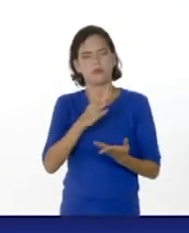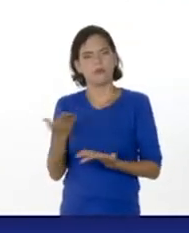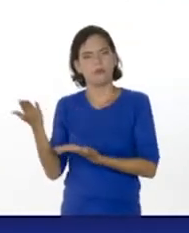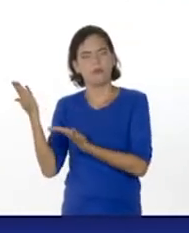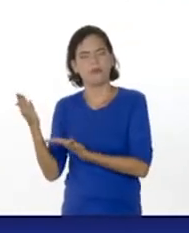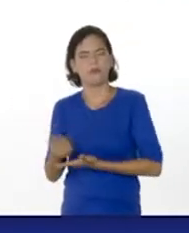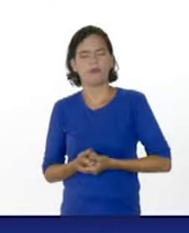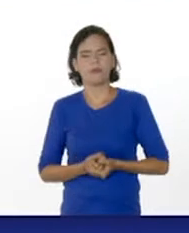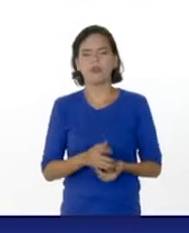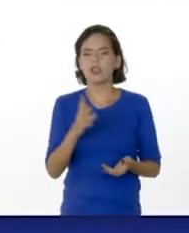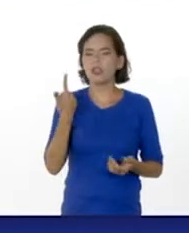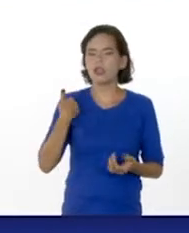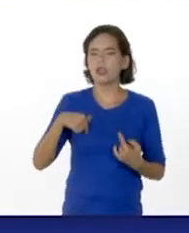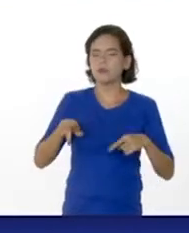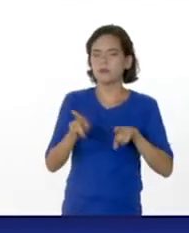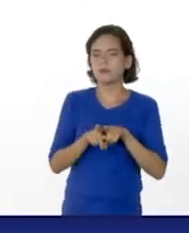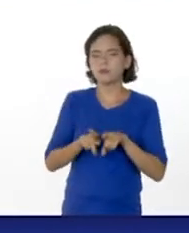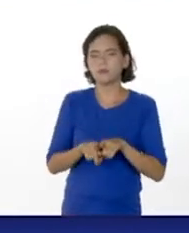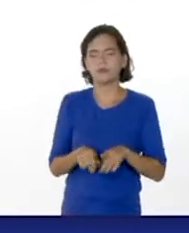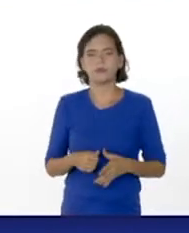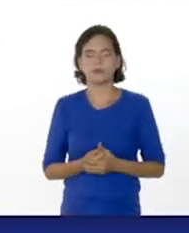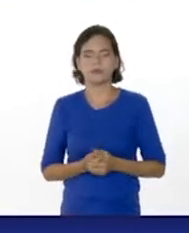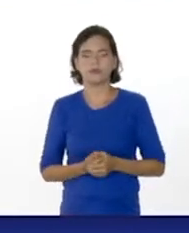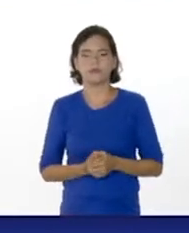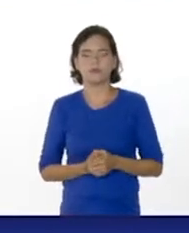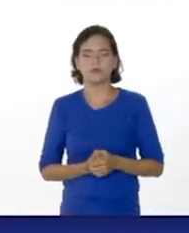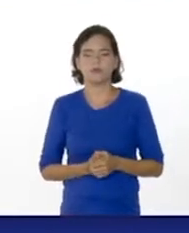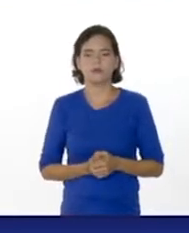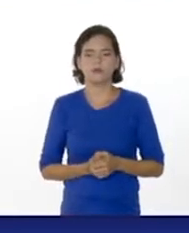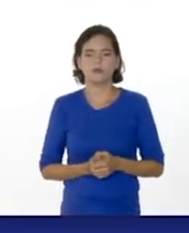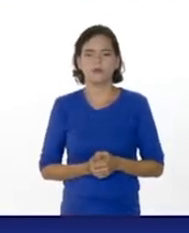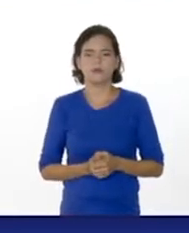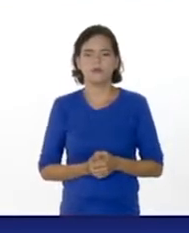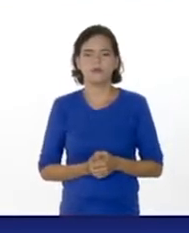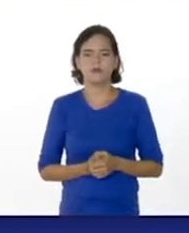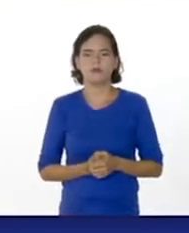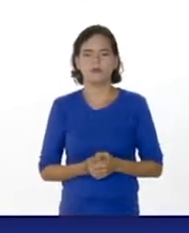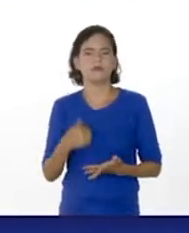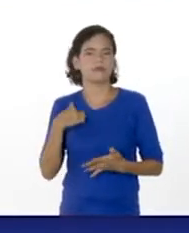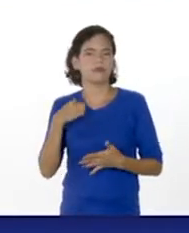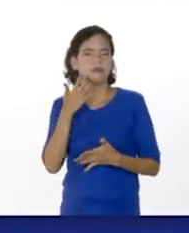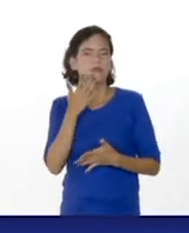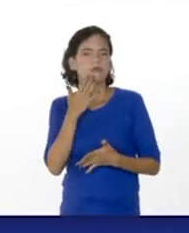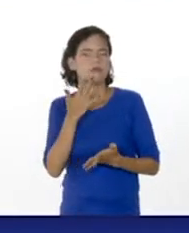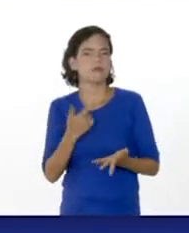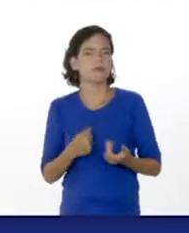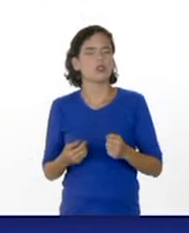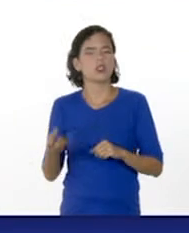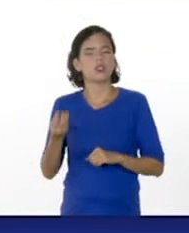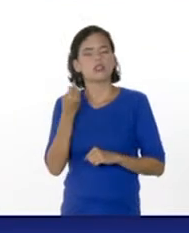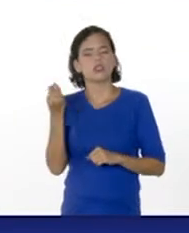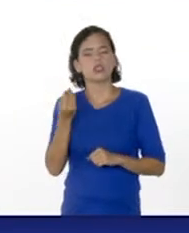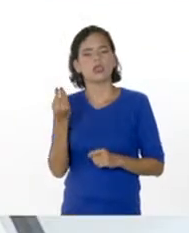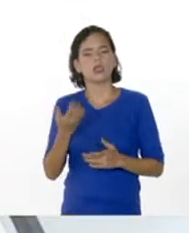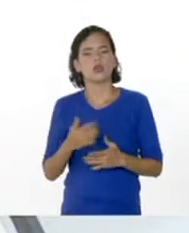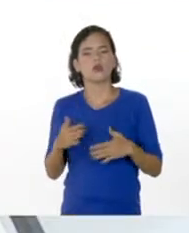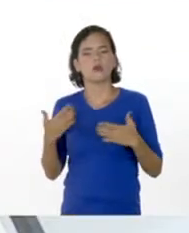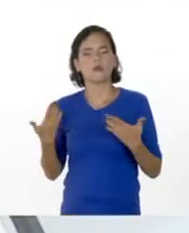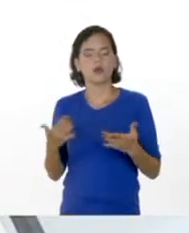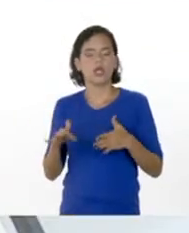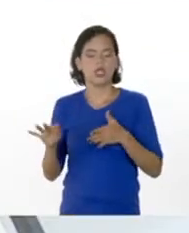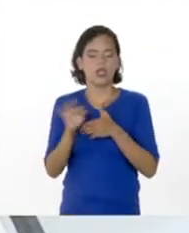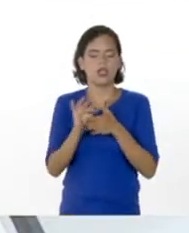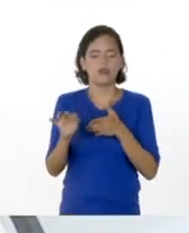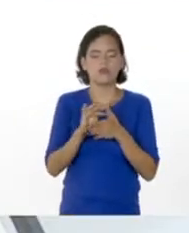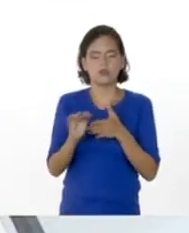En la segunda lámina, tenemos entonces el ejemplo de cómo es la